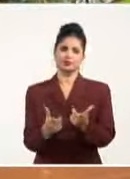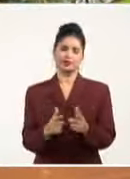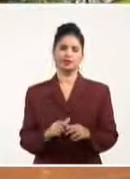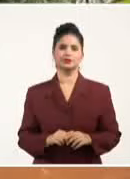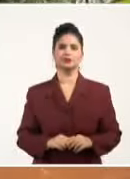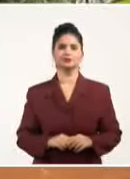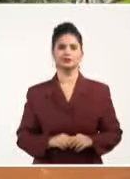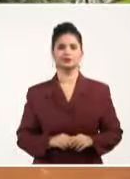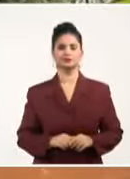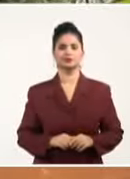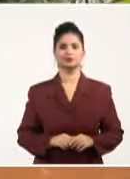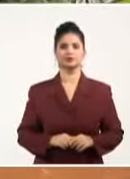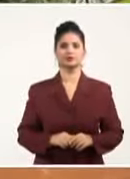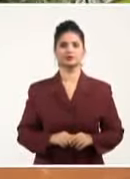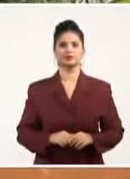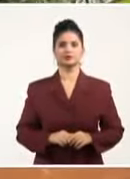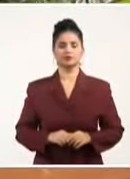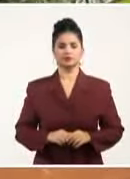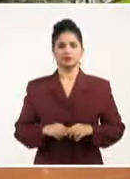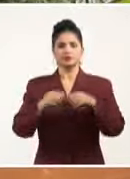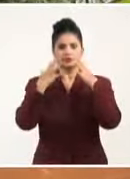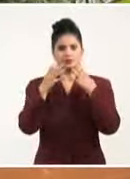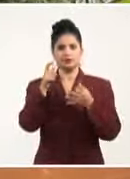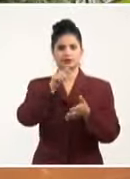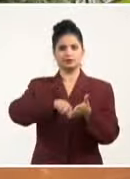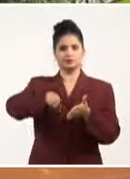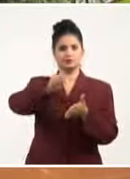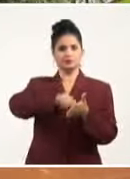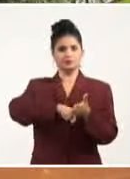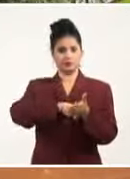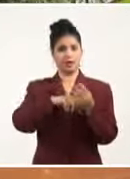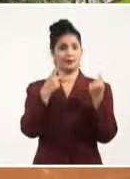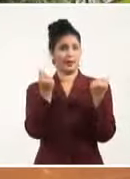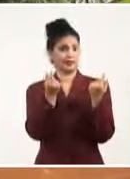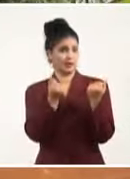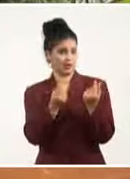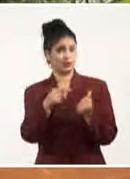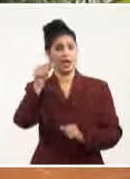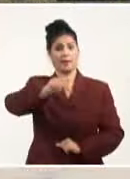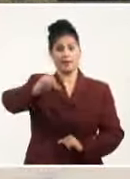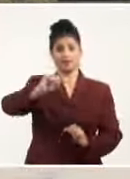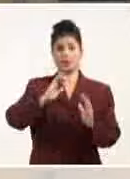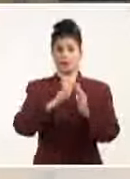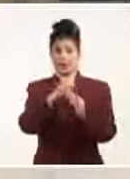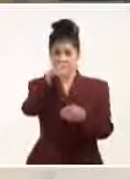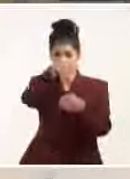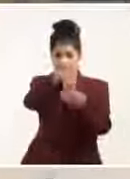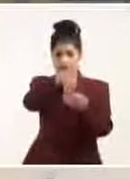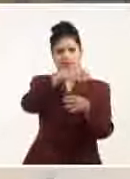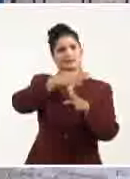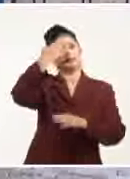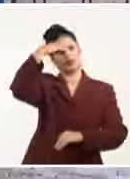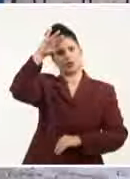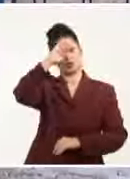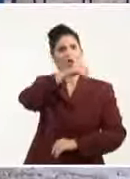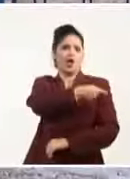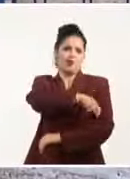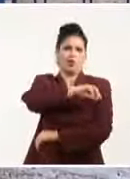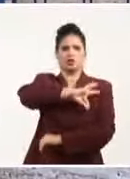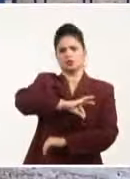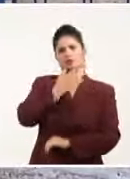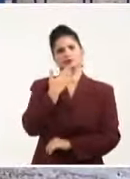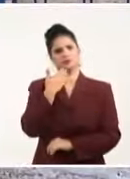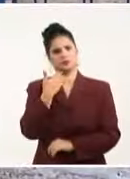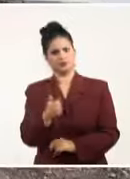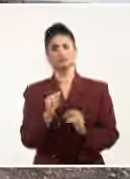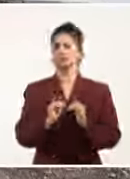llega al mercado y marca al mercado, al plano de las personas que viven o están aquí en Santiago de Cuba. Johnson destacó el avance de la transformación